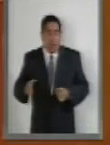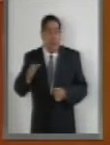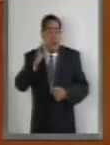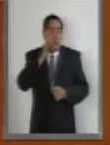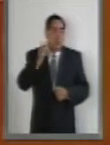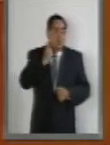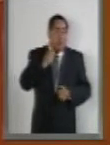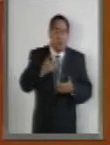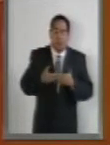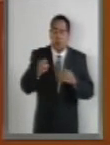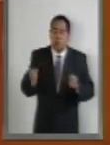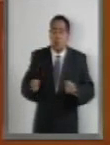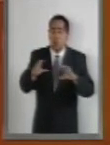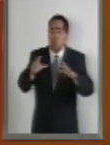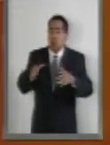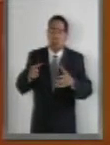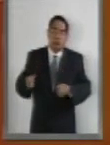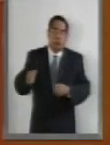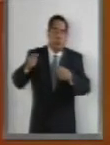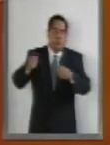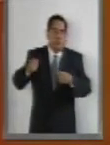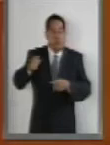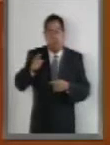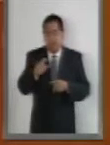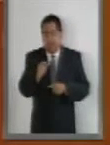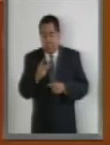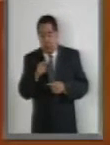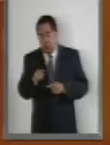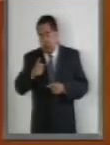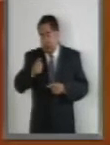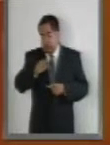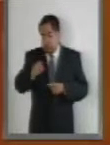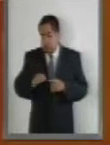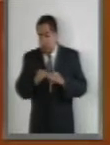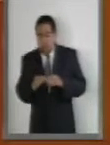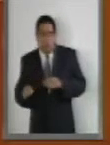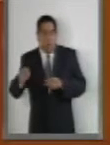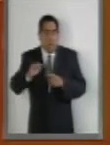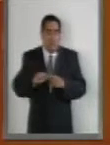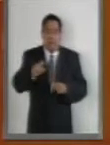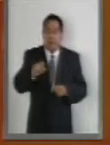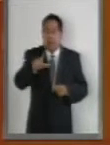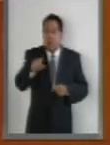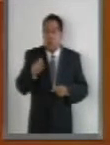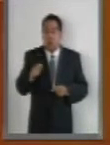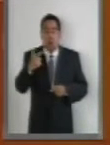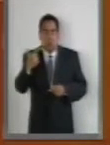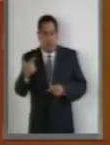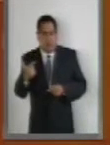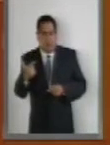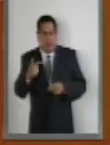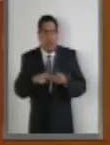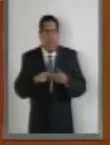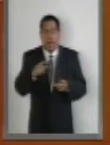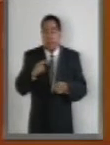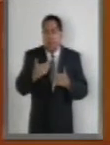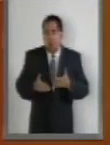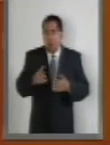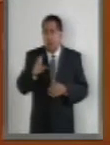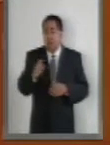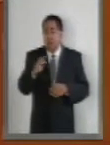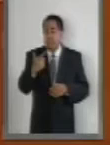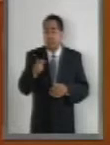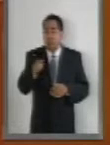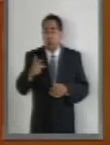Diputados los incrementos han sido de 23.6% a 27% y 36.8